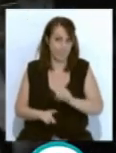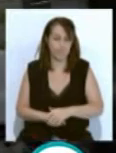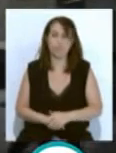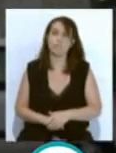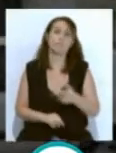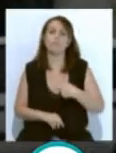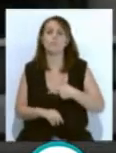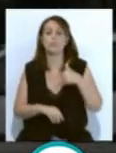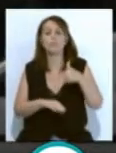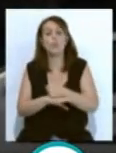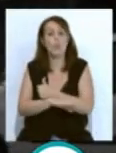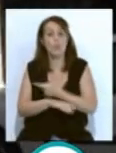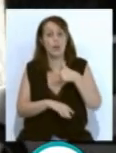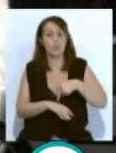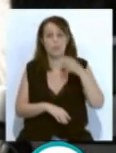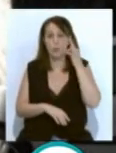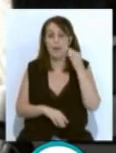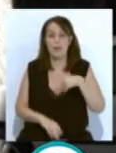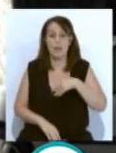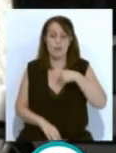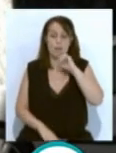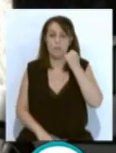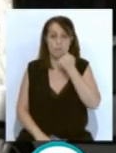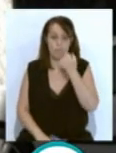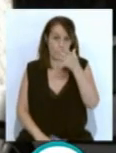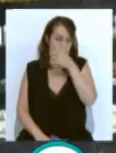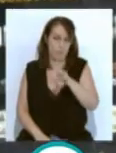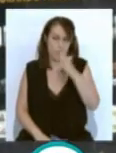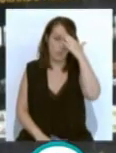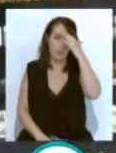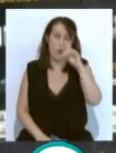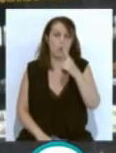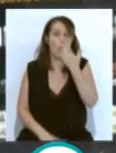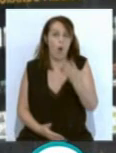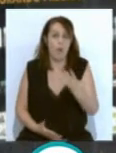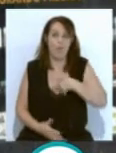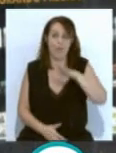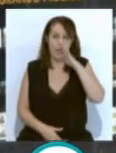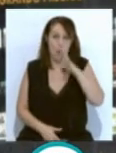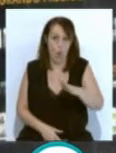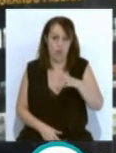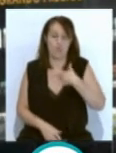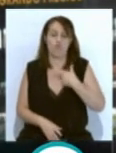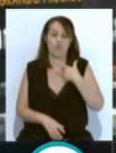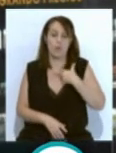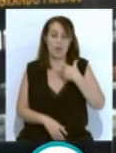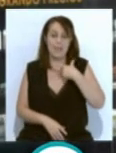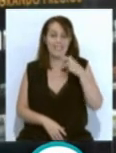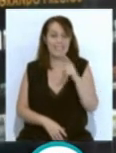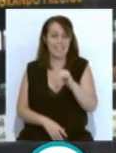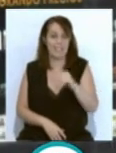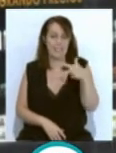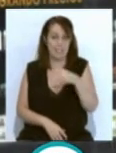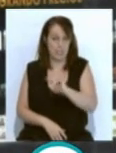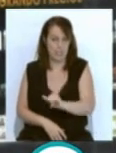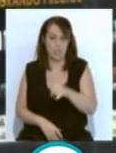Ciudadanos ha asegurado que una de las principales denuncias de la entidad vecinal es que en los cinco años de mandato José María González no ha visitado la